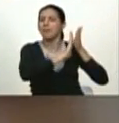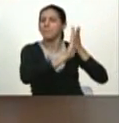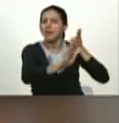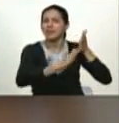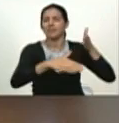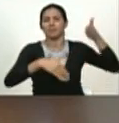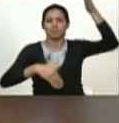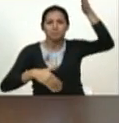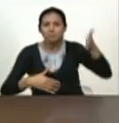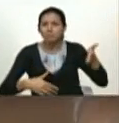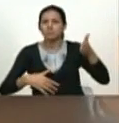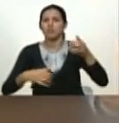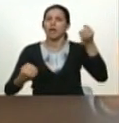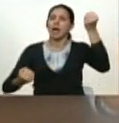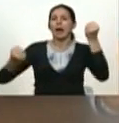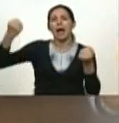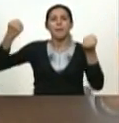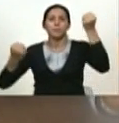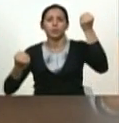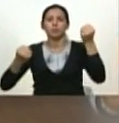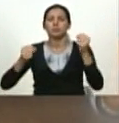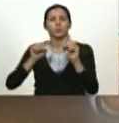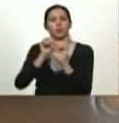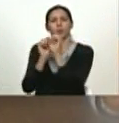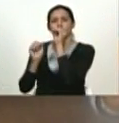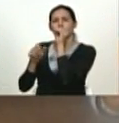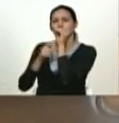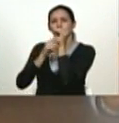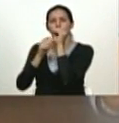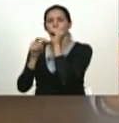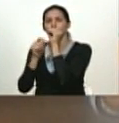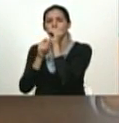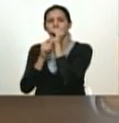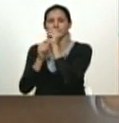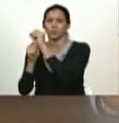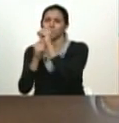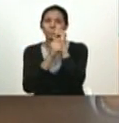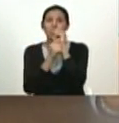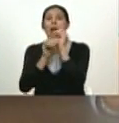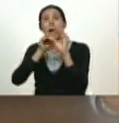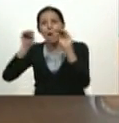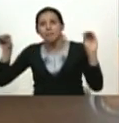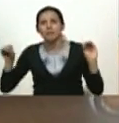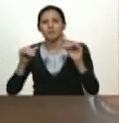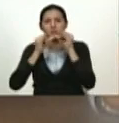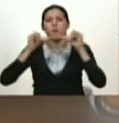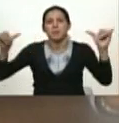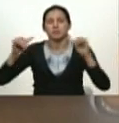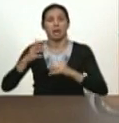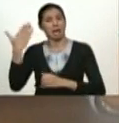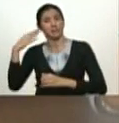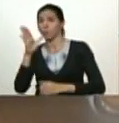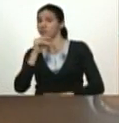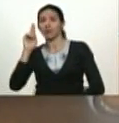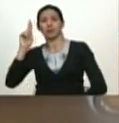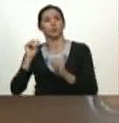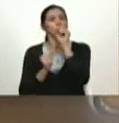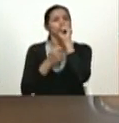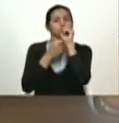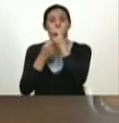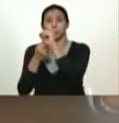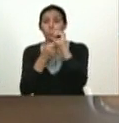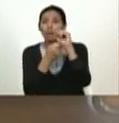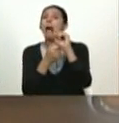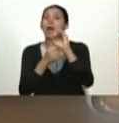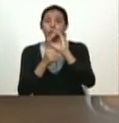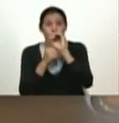camiones que llevan música y le hablan a la gente eh así antes en los pueblos verdad no había radio y la gente iba con un megáfono hablando bueno eso